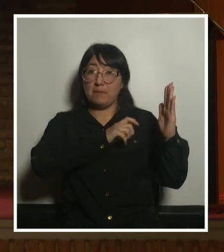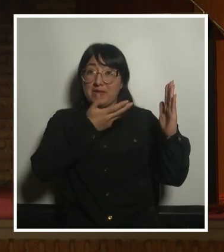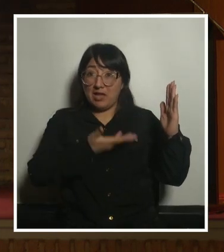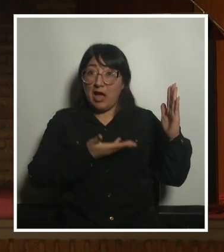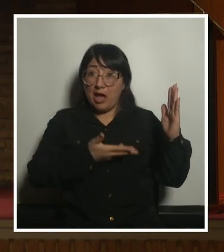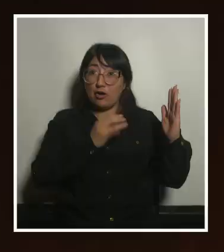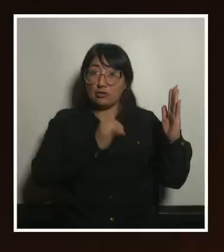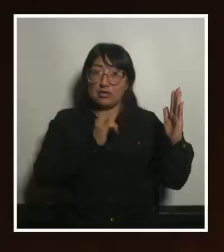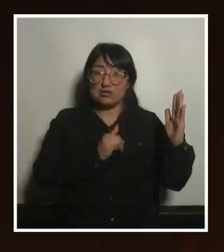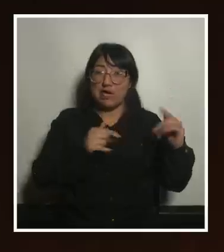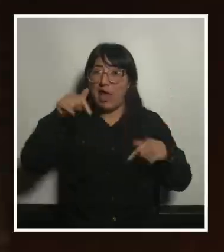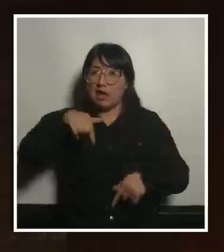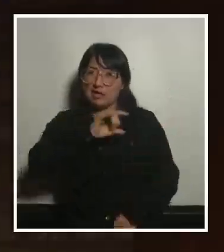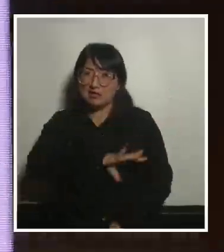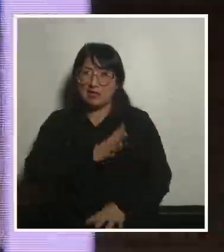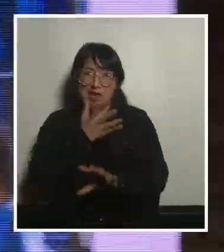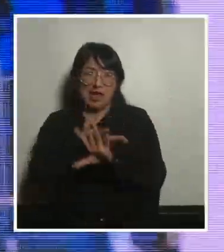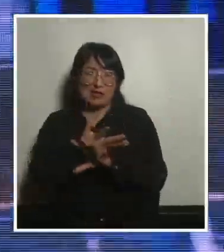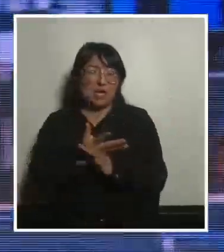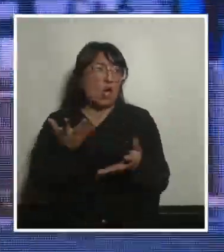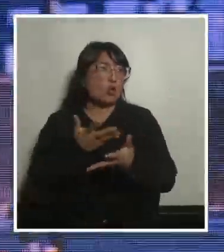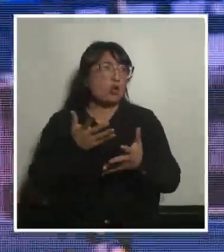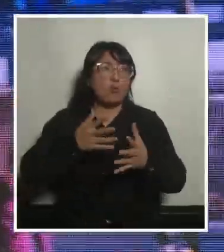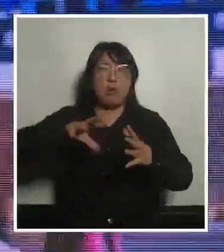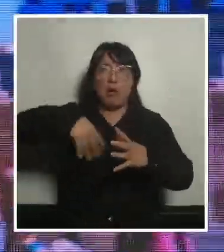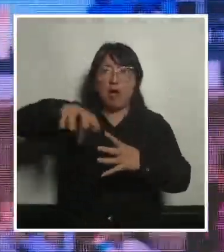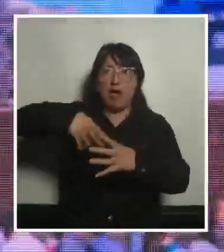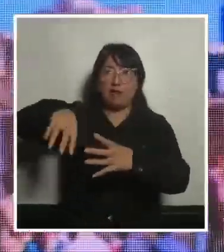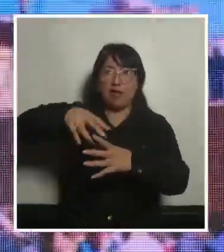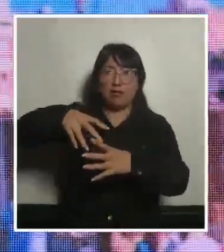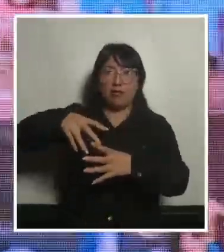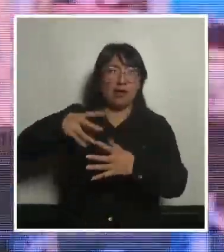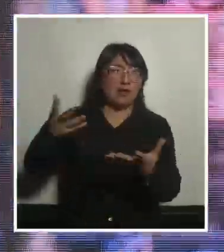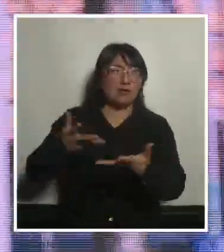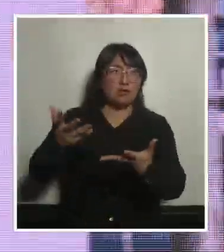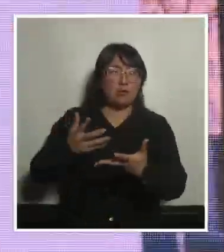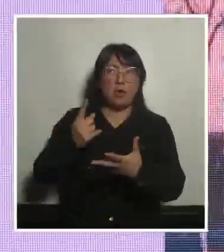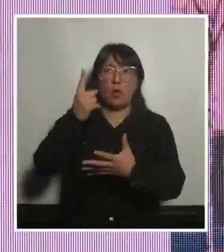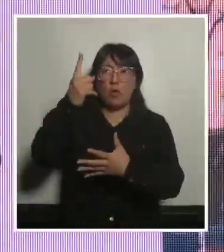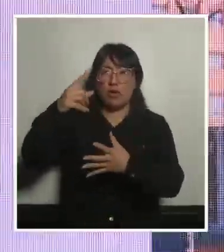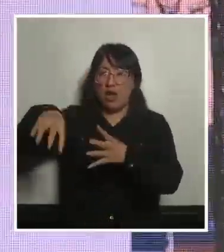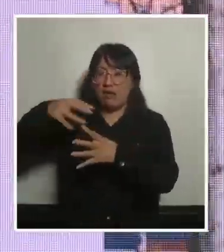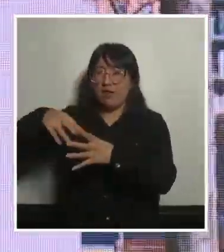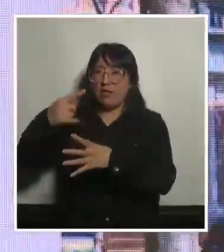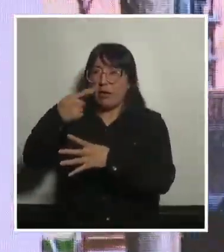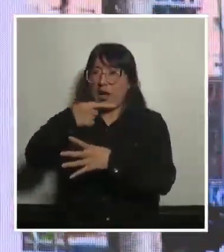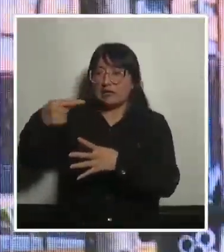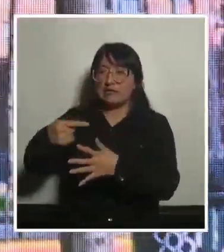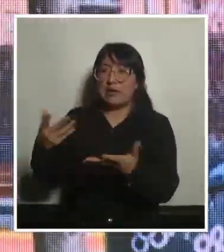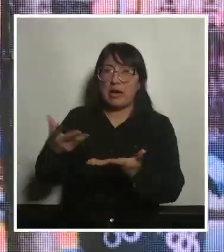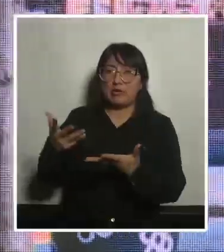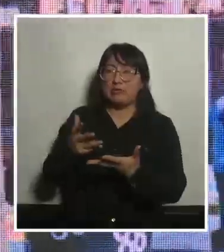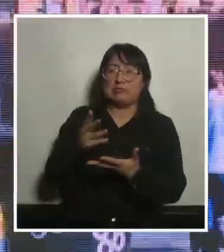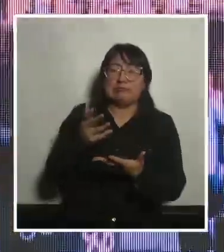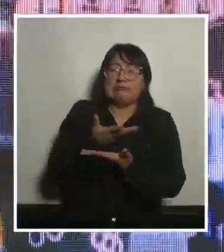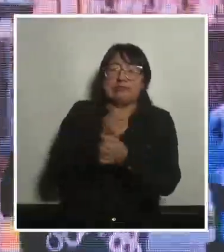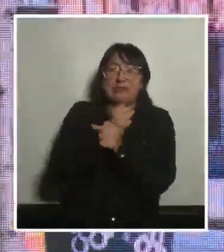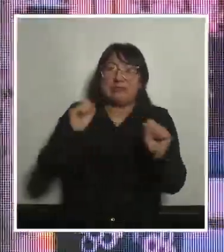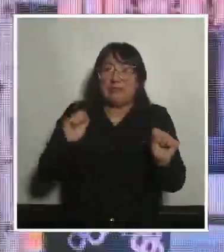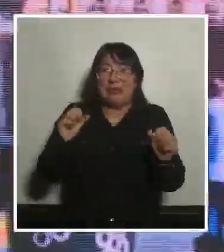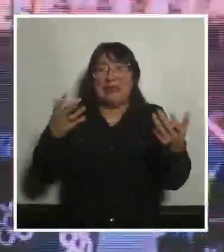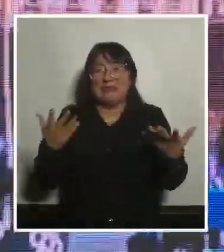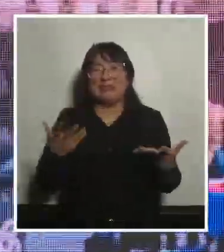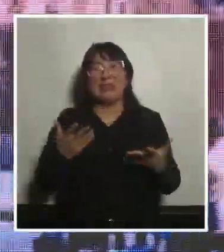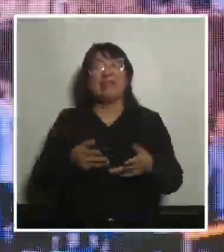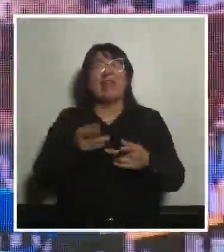por cómo se puede tener lavadoras cada una si pones una lavadora a la semana no tiene ningún sentido bueno pues empezar a